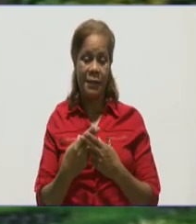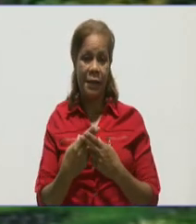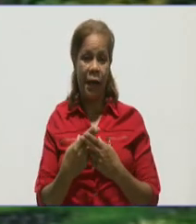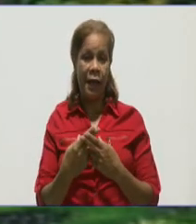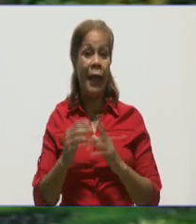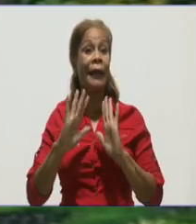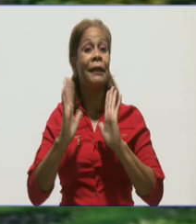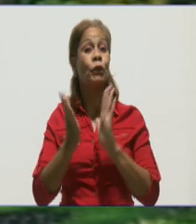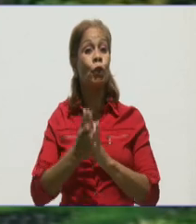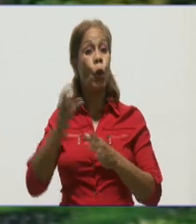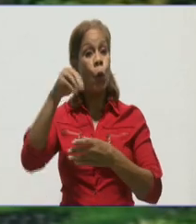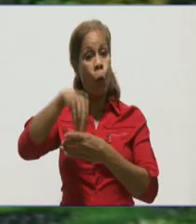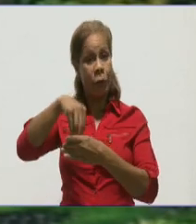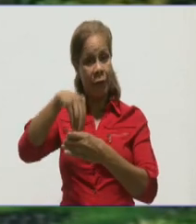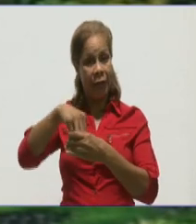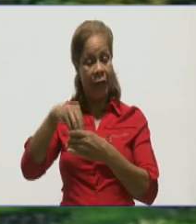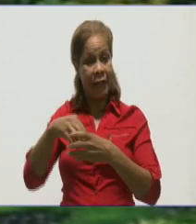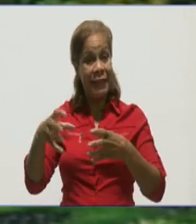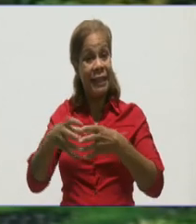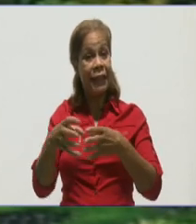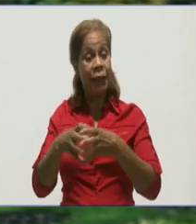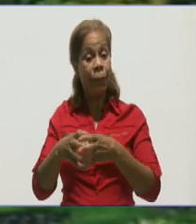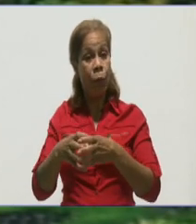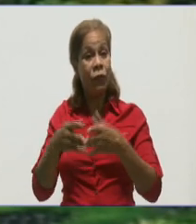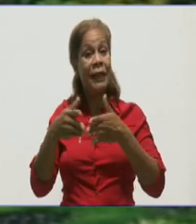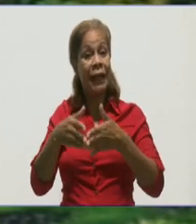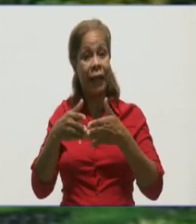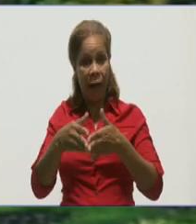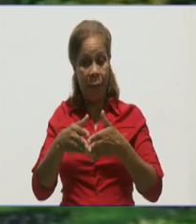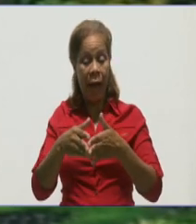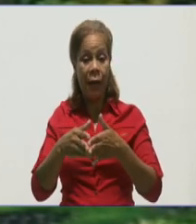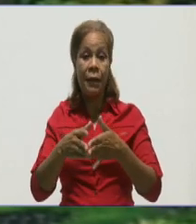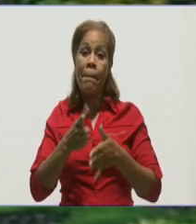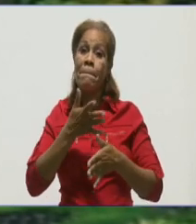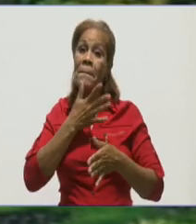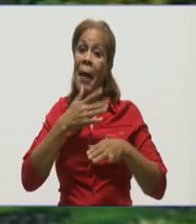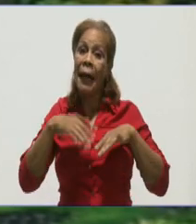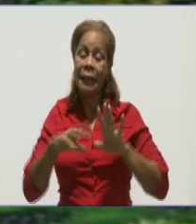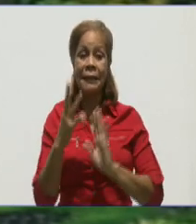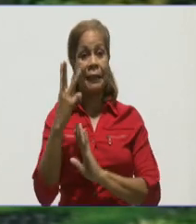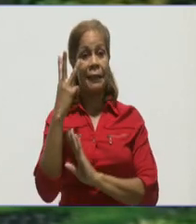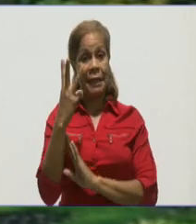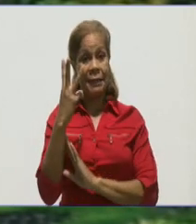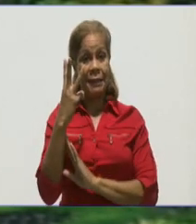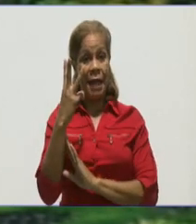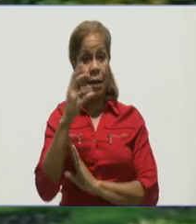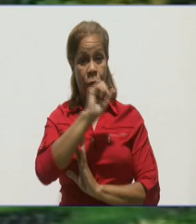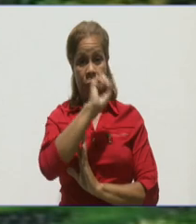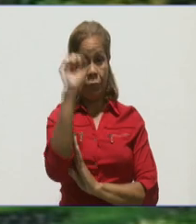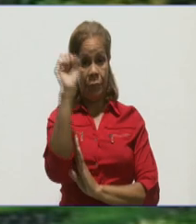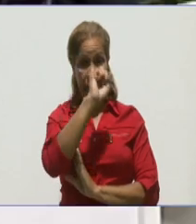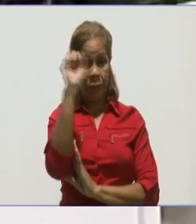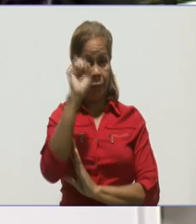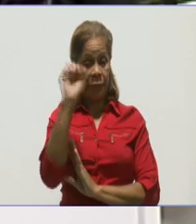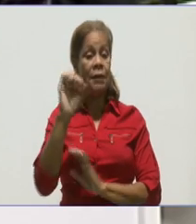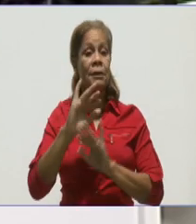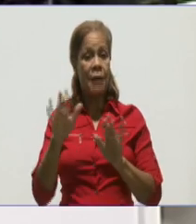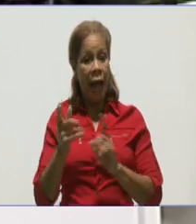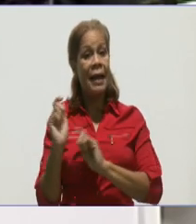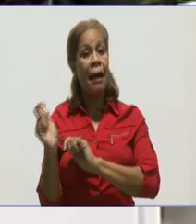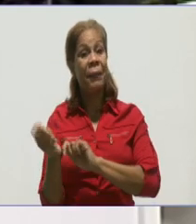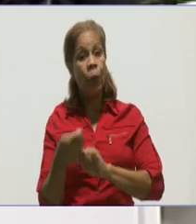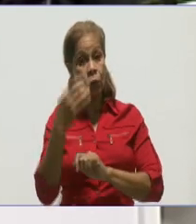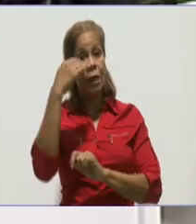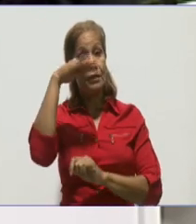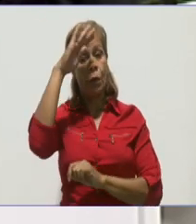todos los integrantes del equipo nacional que volverán a traer por tercera ocasión el título de campeones nacionales en la pelota cubana. Pero